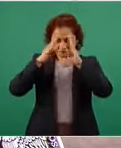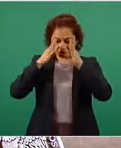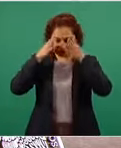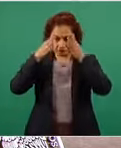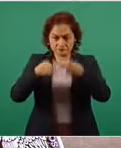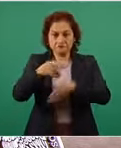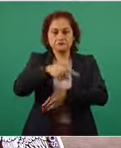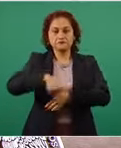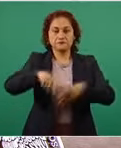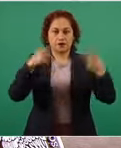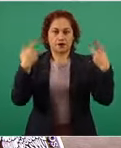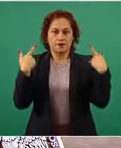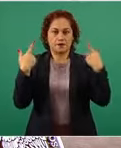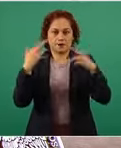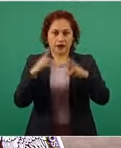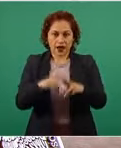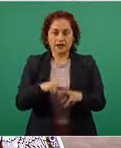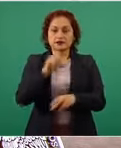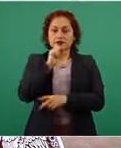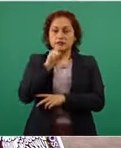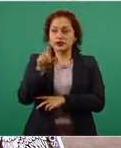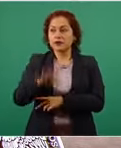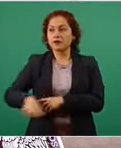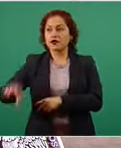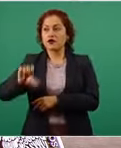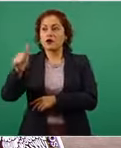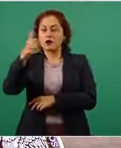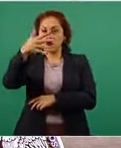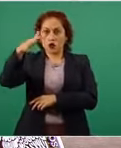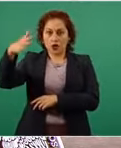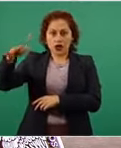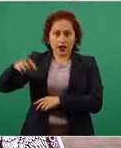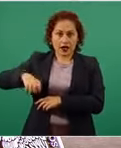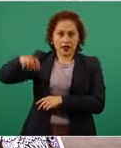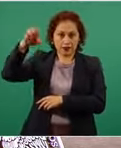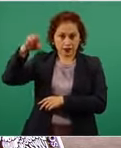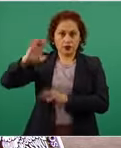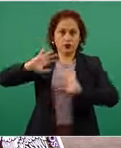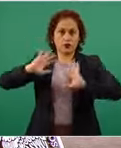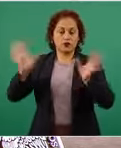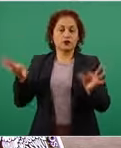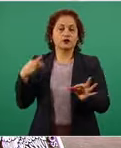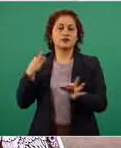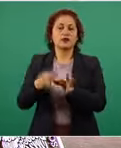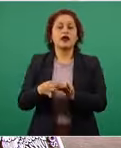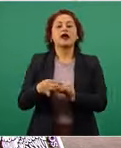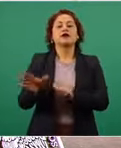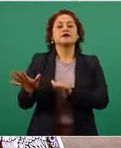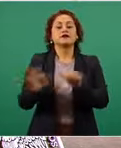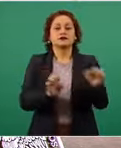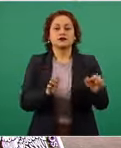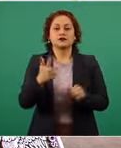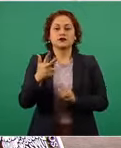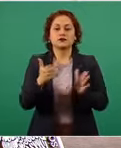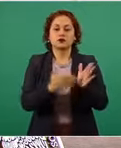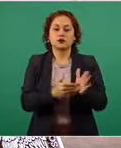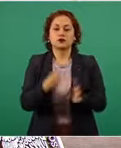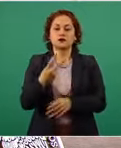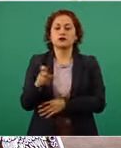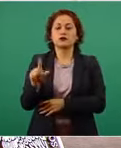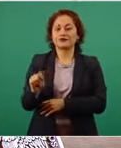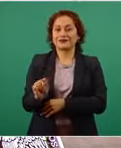vacunas a los adultos mayores, de los cuales hemos cubierto 608 mil 275